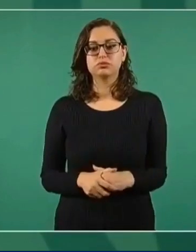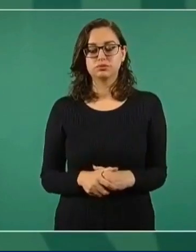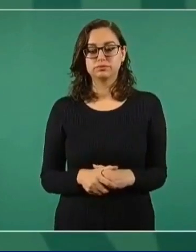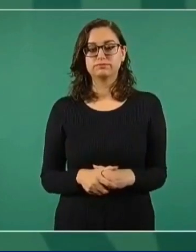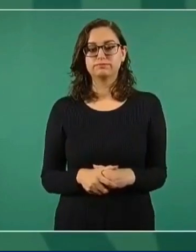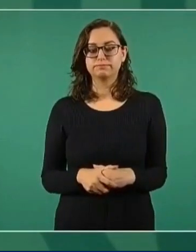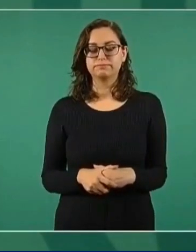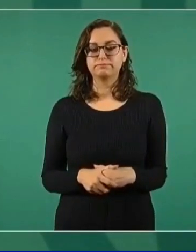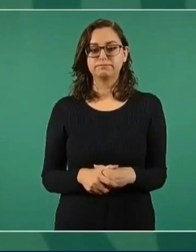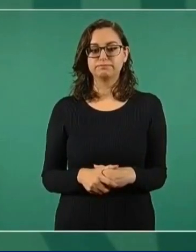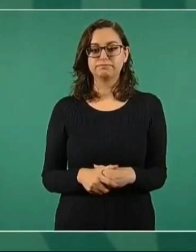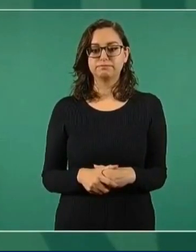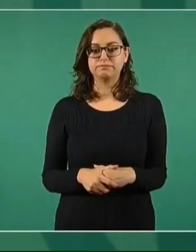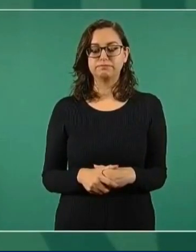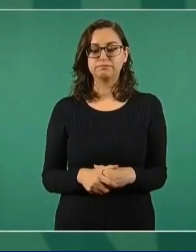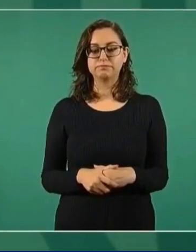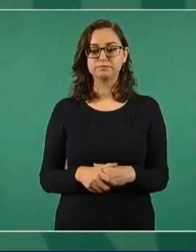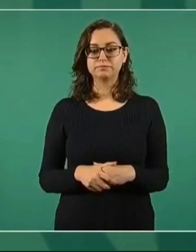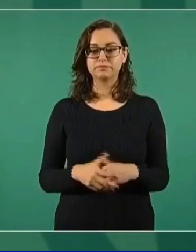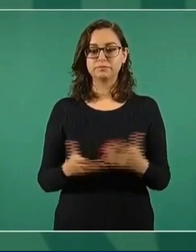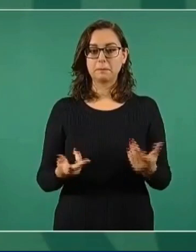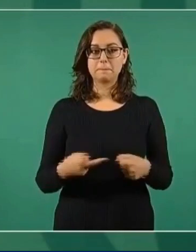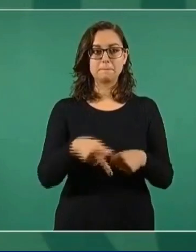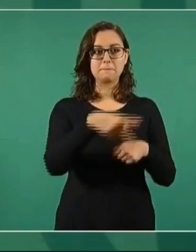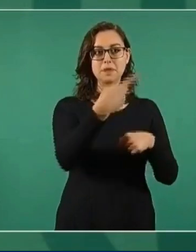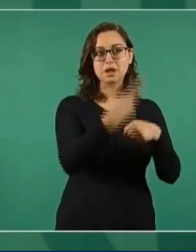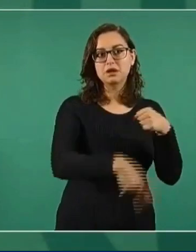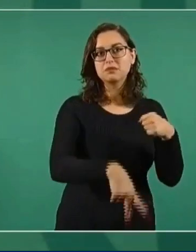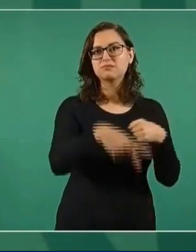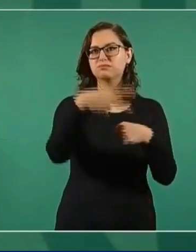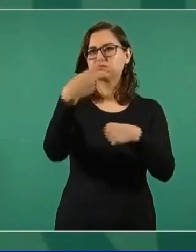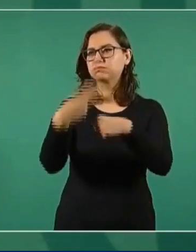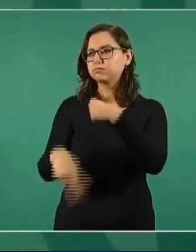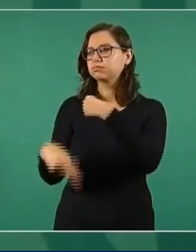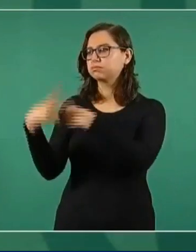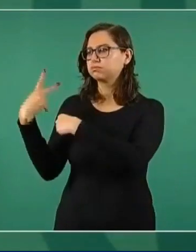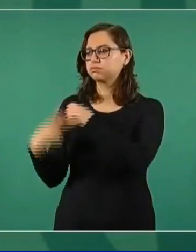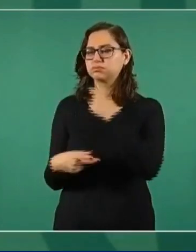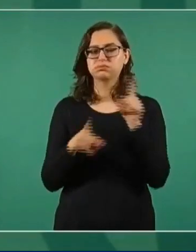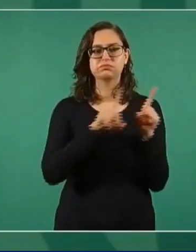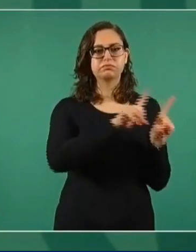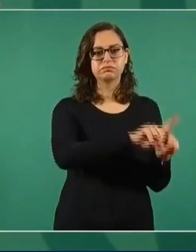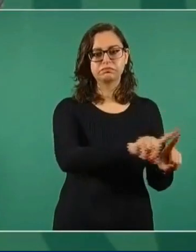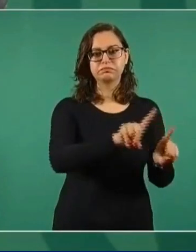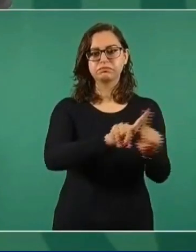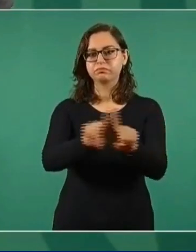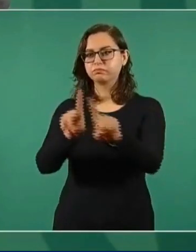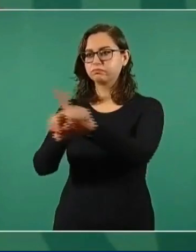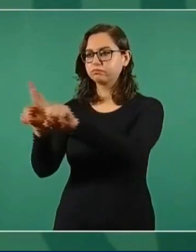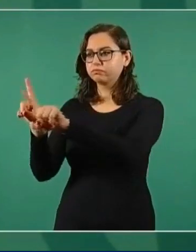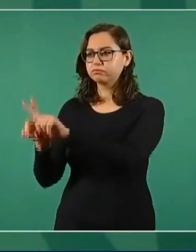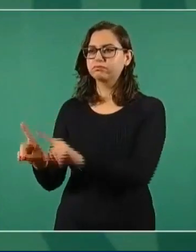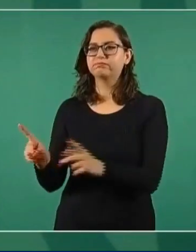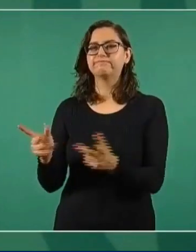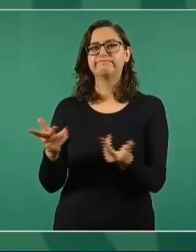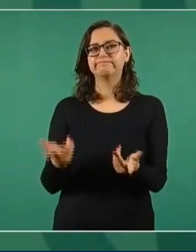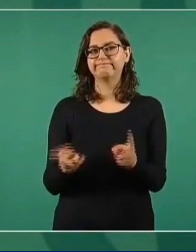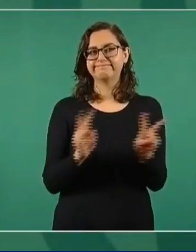riesgos y también de tristezas